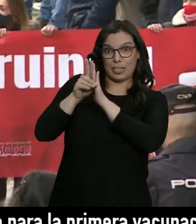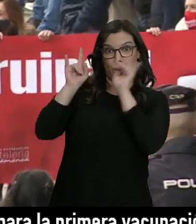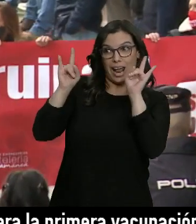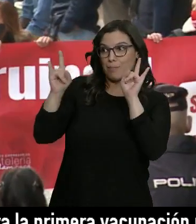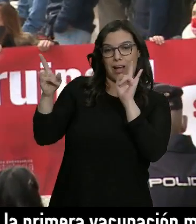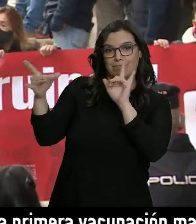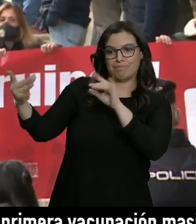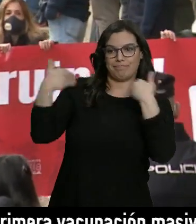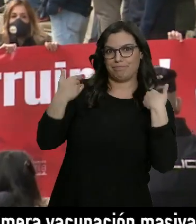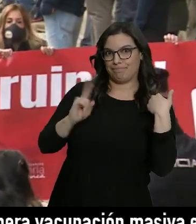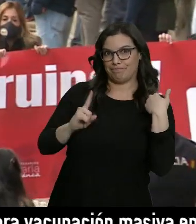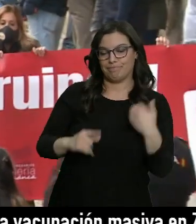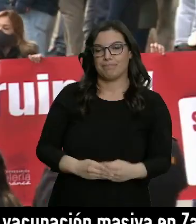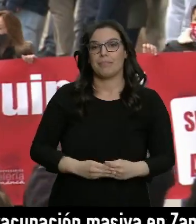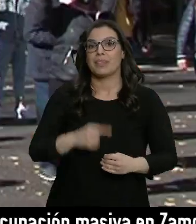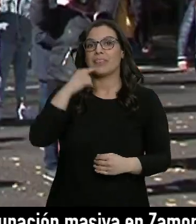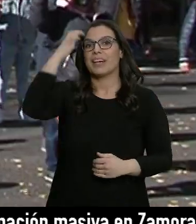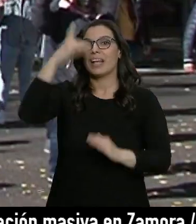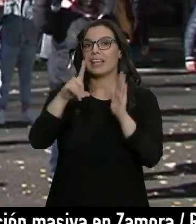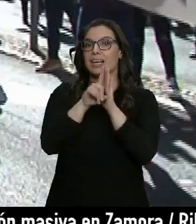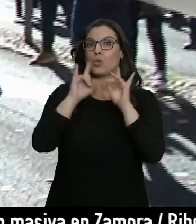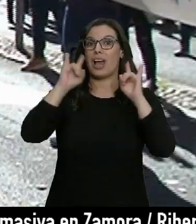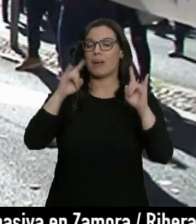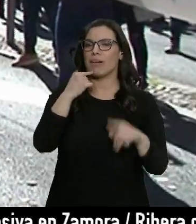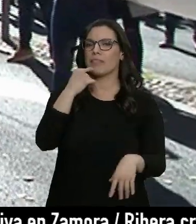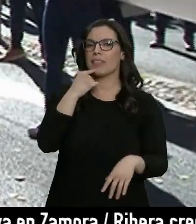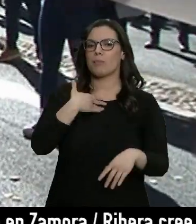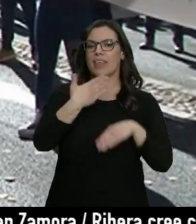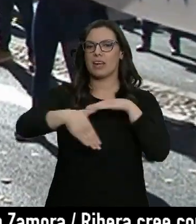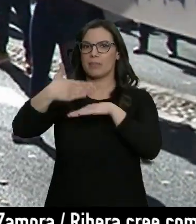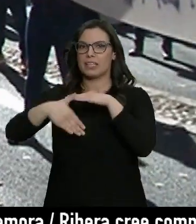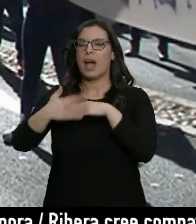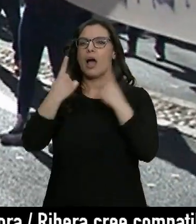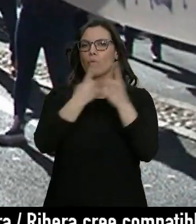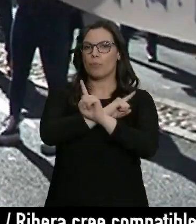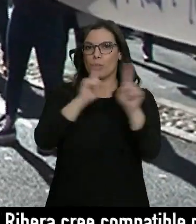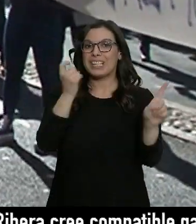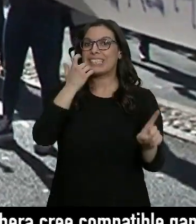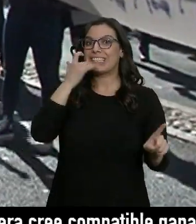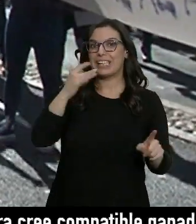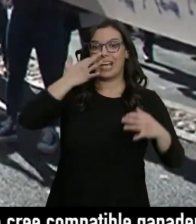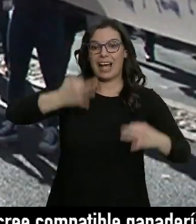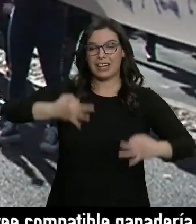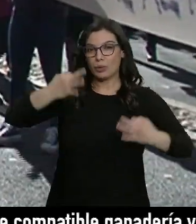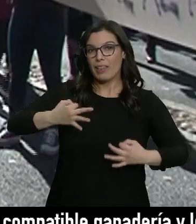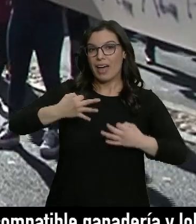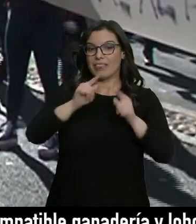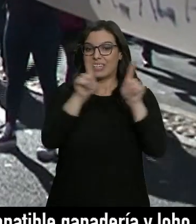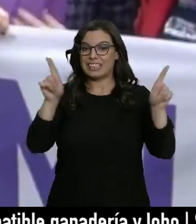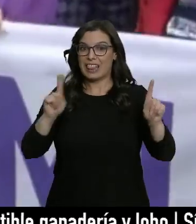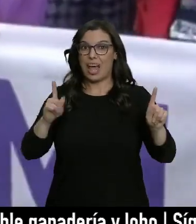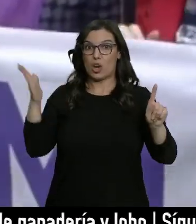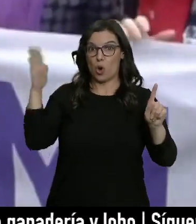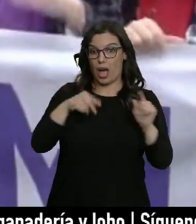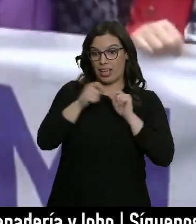decreto. El Real Decreto del Estado de Alarma contempla que pueden limitarse e incluso prohibirse si no se garantiza la distancia de seguridad.